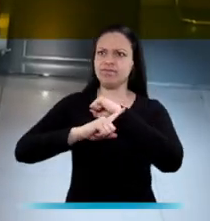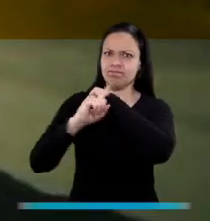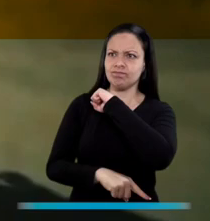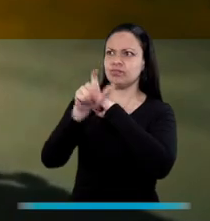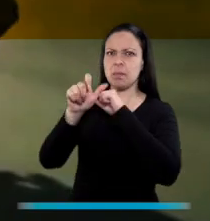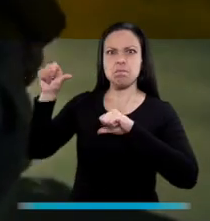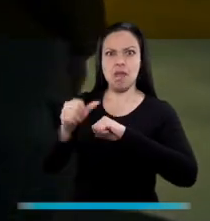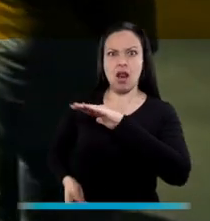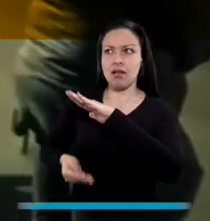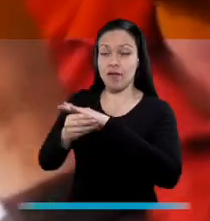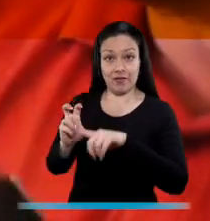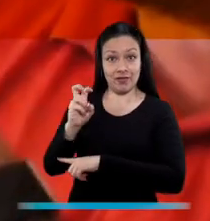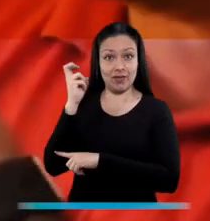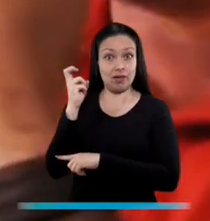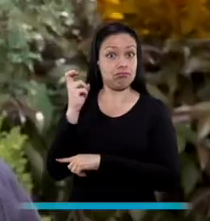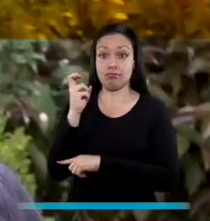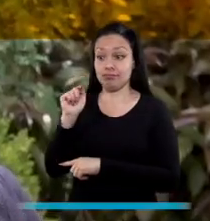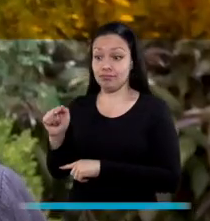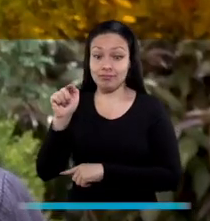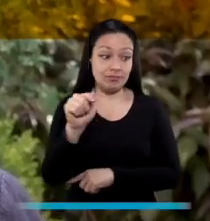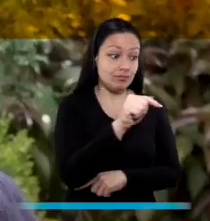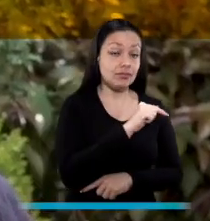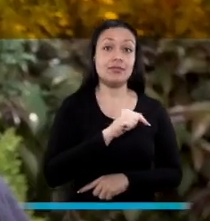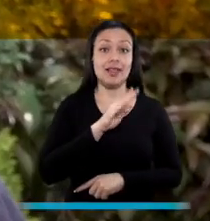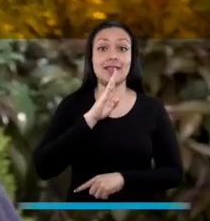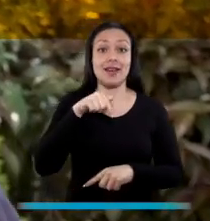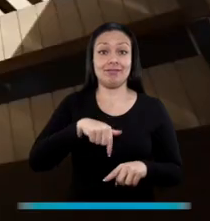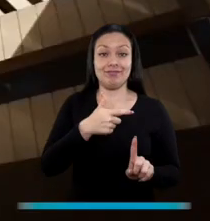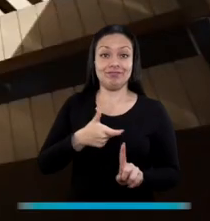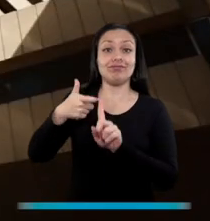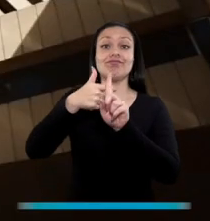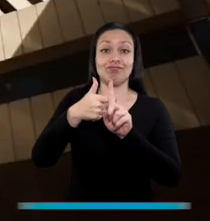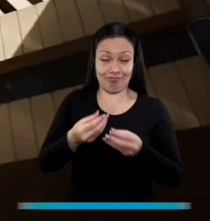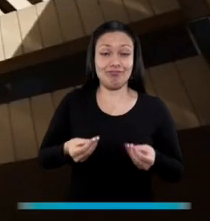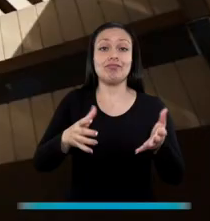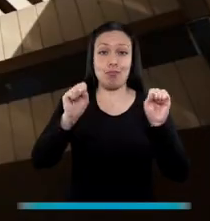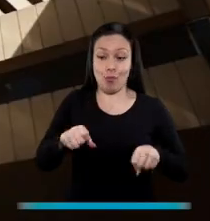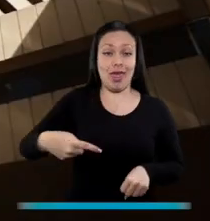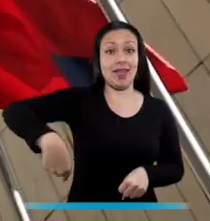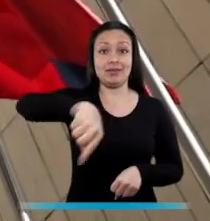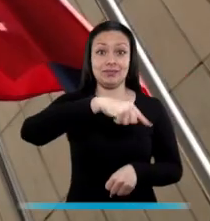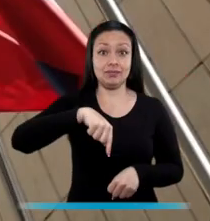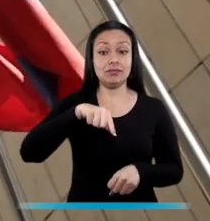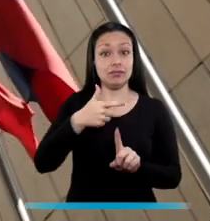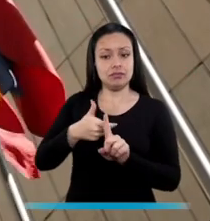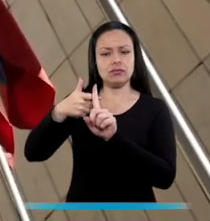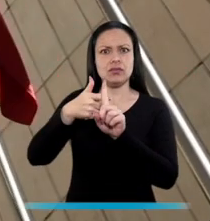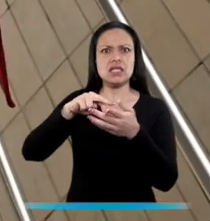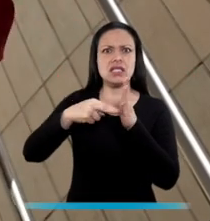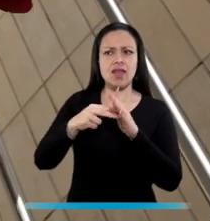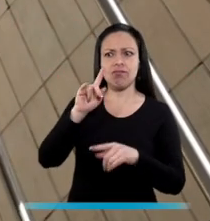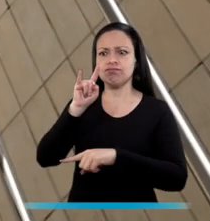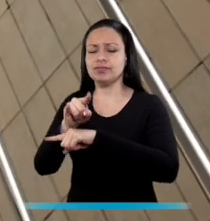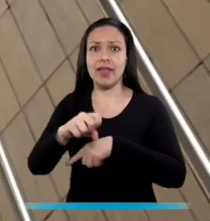Castigamos a los corruptos, pero no somos la Fiscalía. Hacemos todo eso y mucho más. Somos la Procuraduría General de la Nación. En la Procu